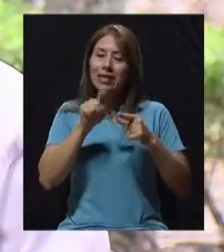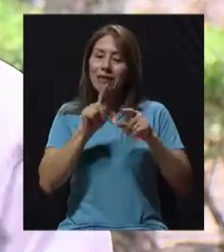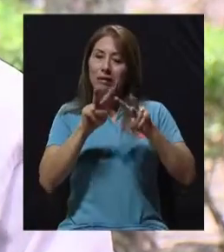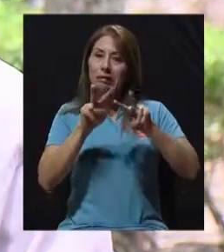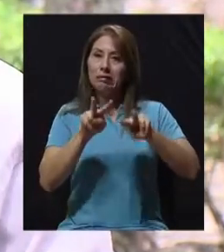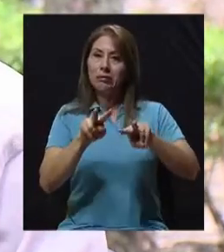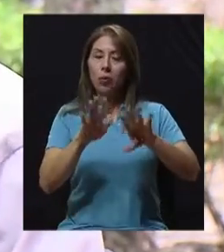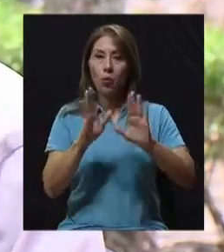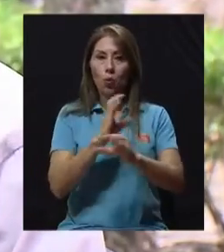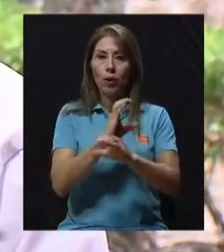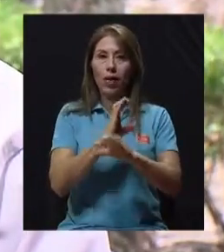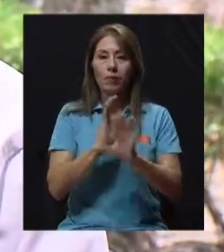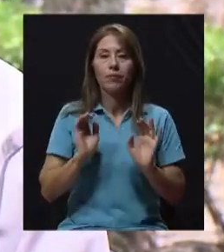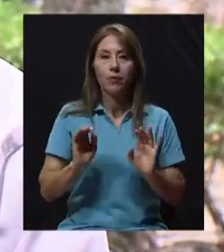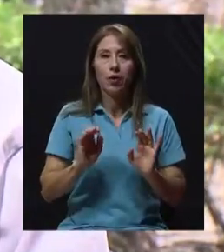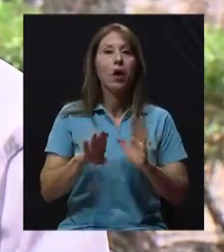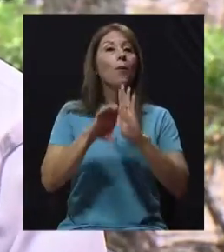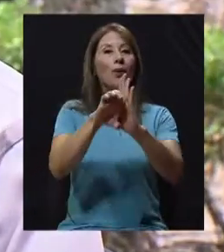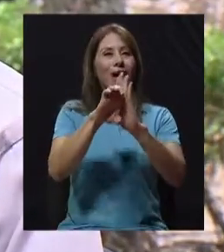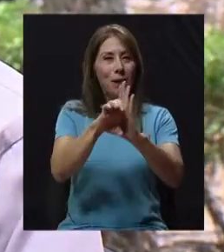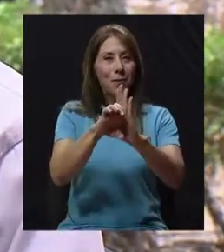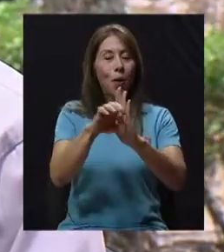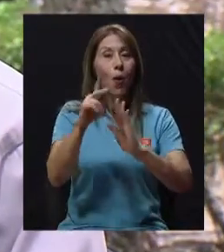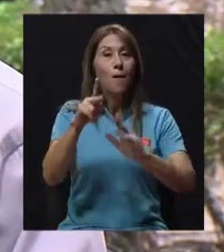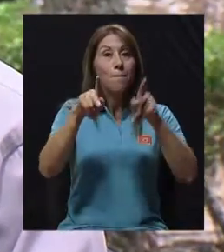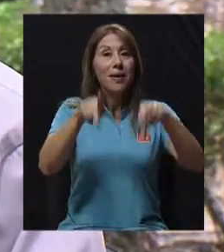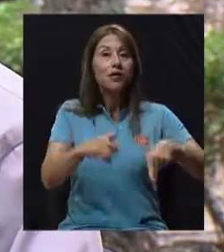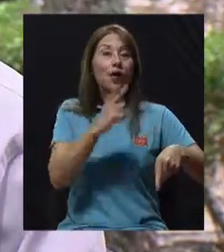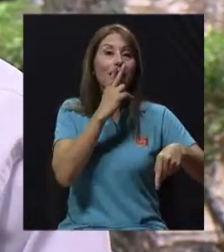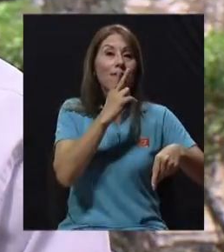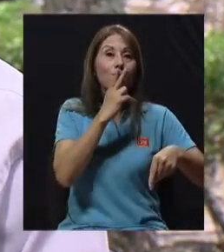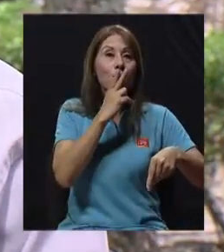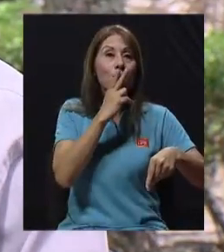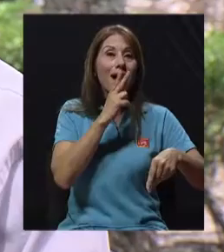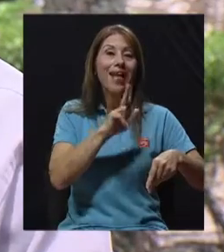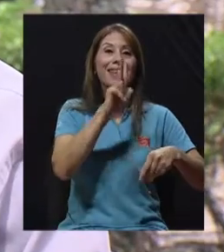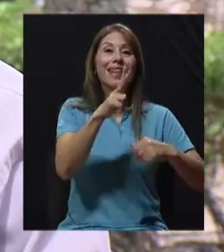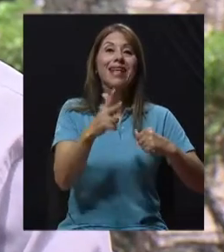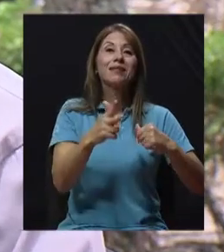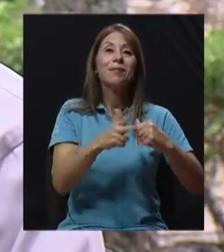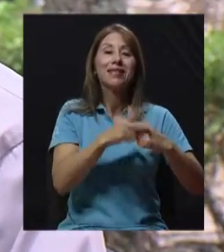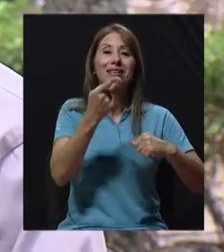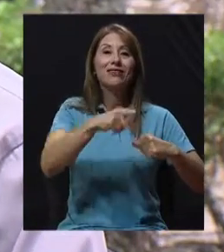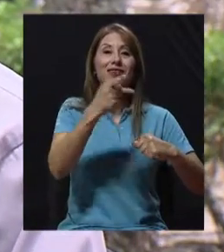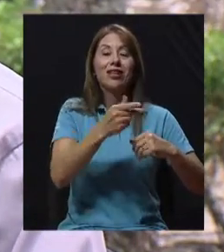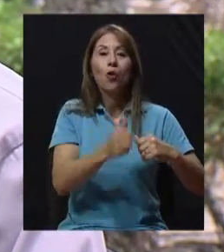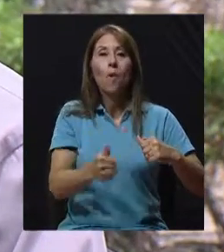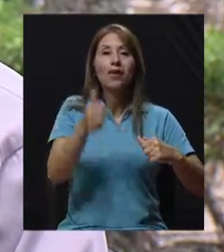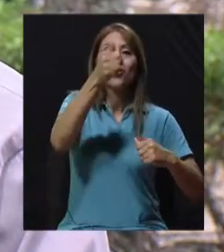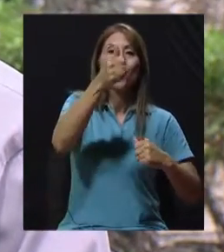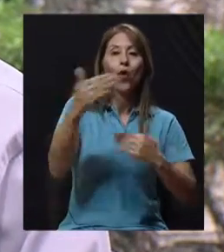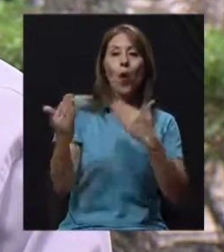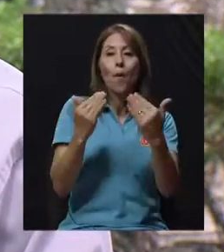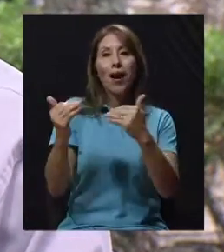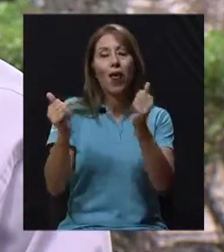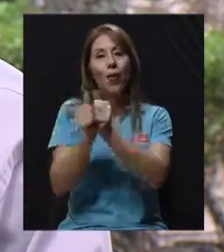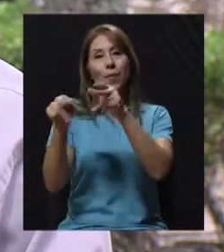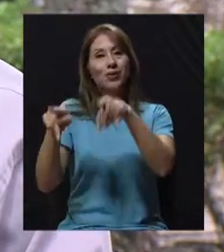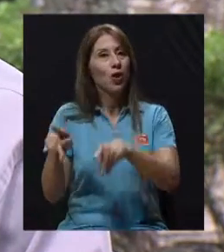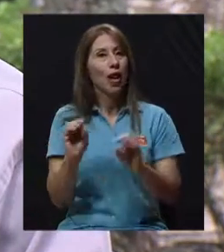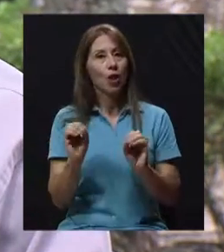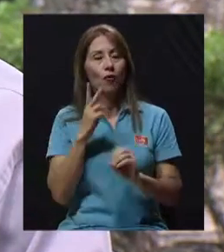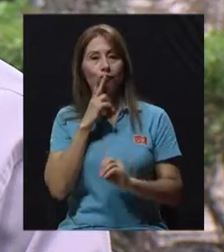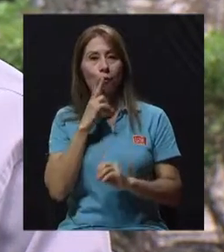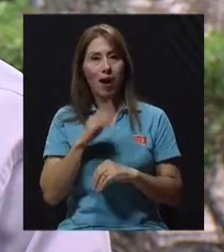uno tenga. Para poner un ejemplo, una persona que fuma tiene un riesgo tres veces mayor del que no fuma de tener una enfermedad del corazón. Una persona